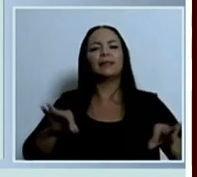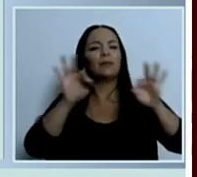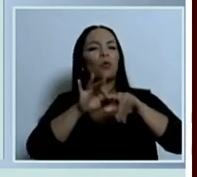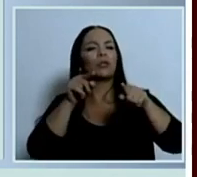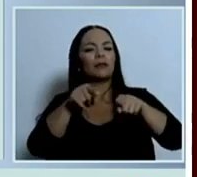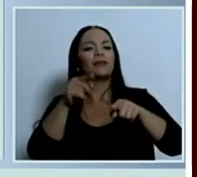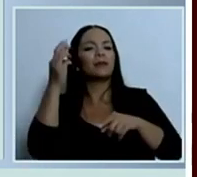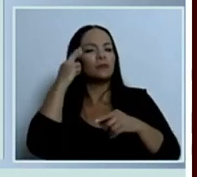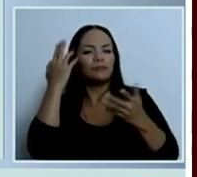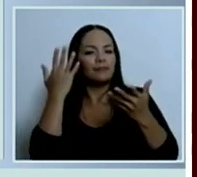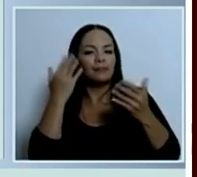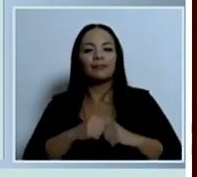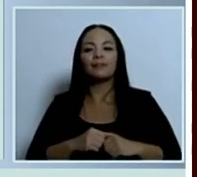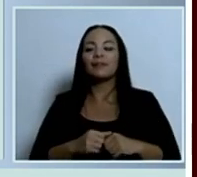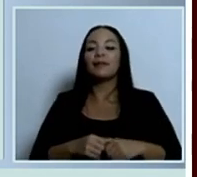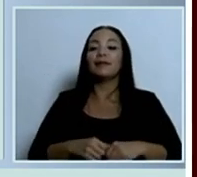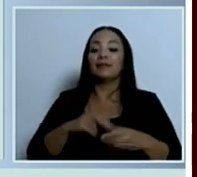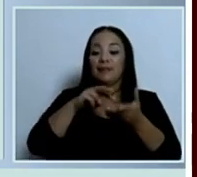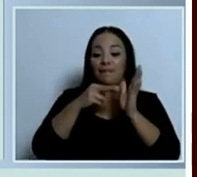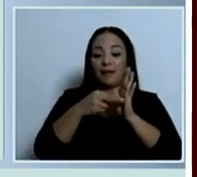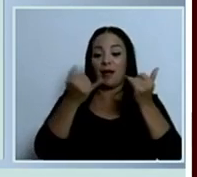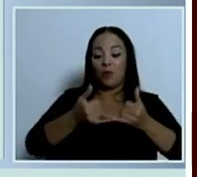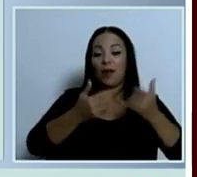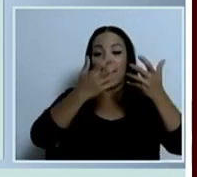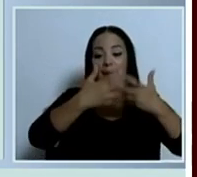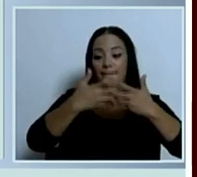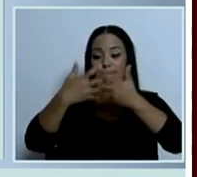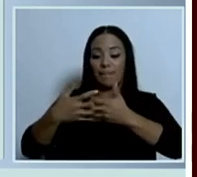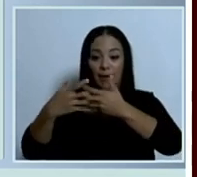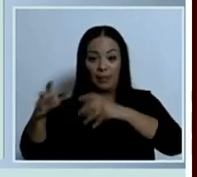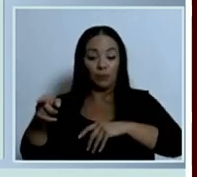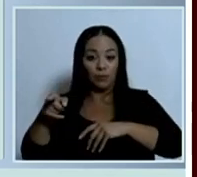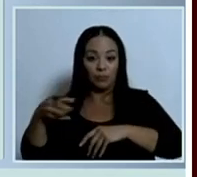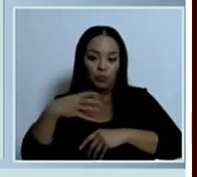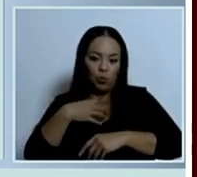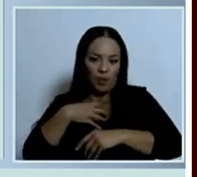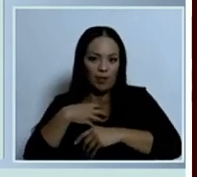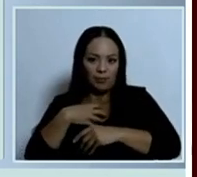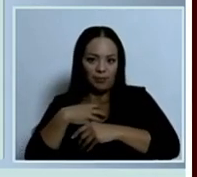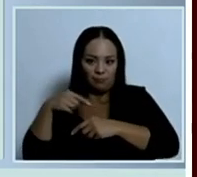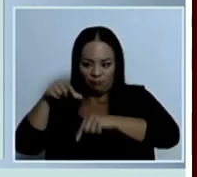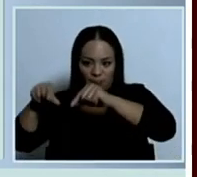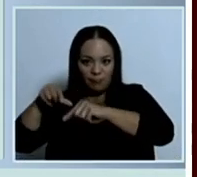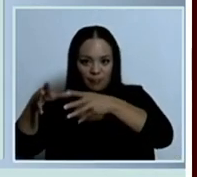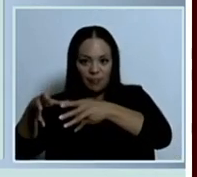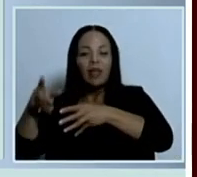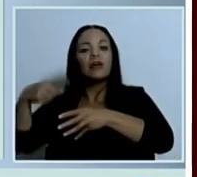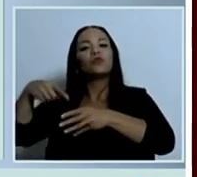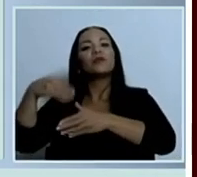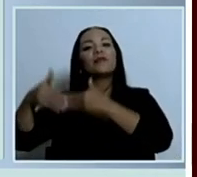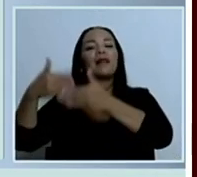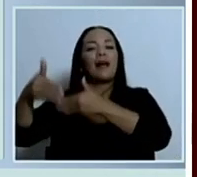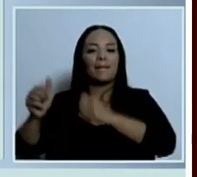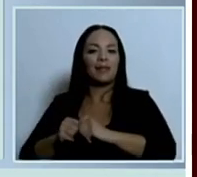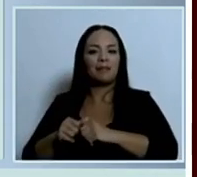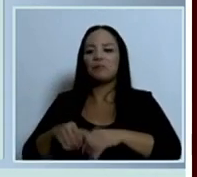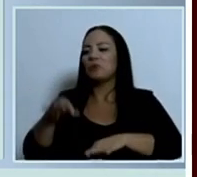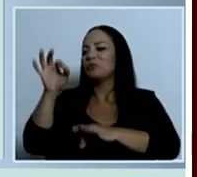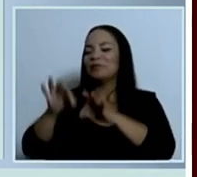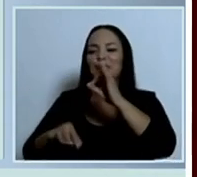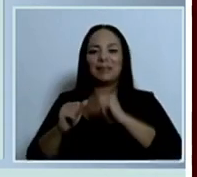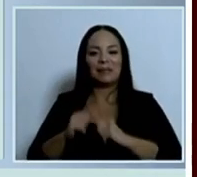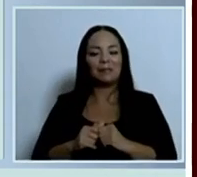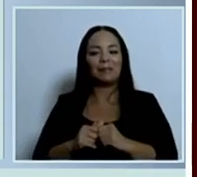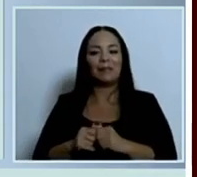Porque ahora son las empresas que importan los agroquímicos o las dueñas de las moléculas las que tienen que hacer el trámite y de una manera sencilla es decirle a los